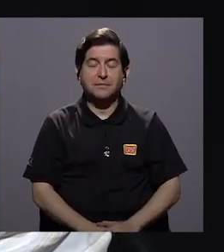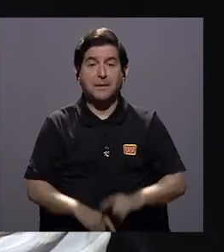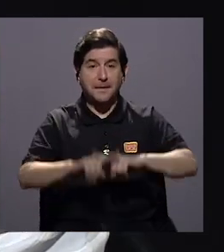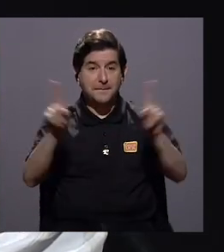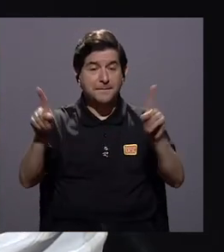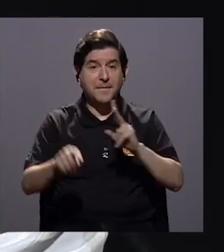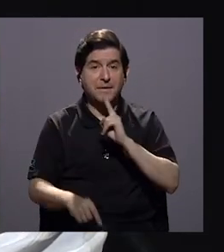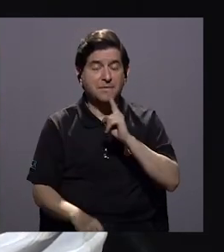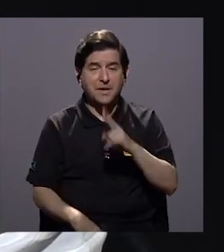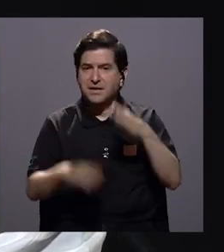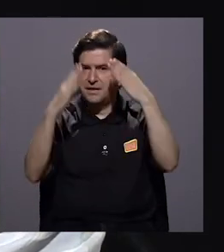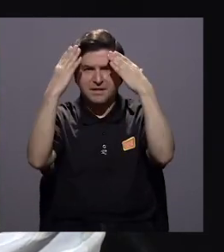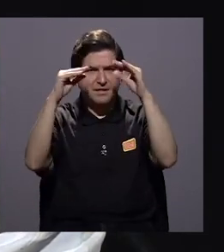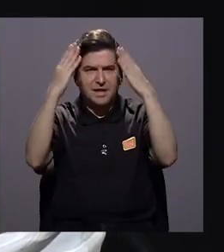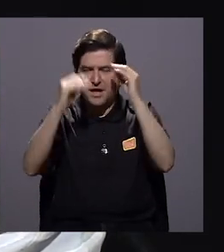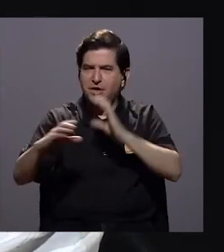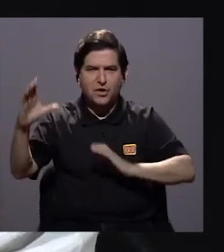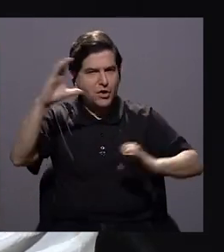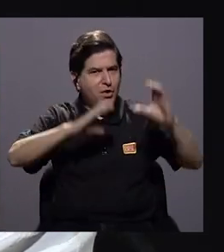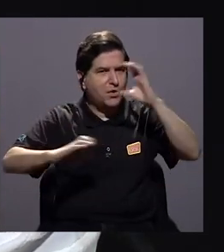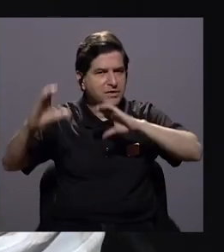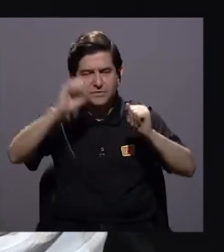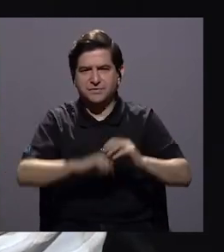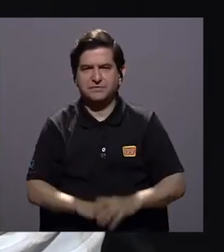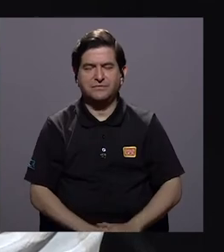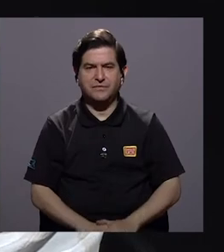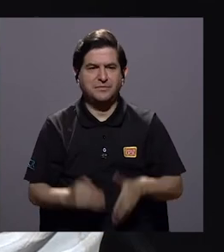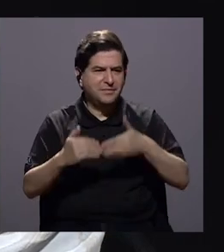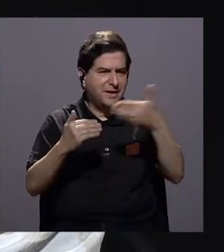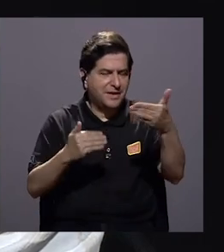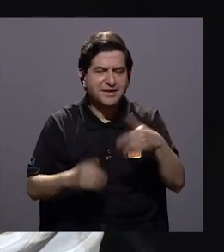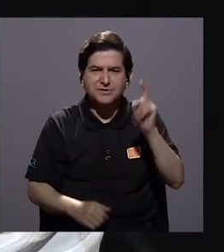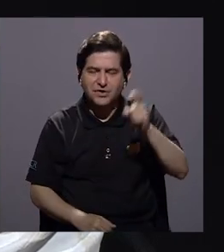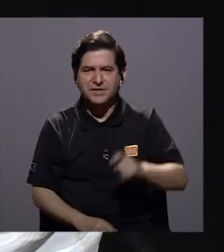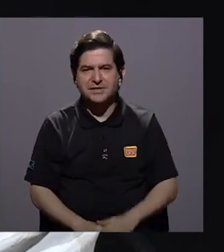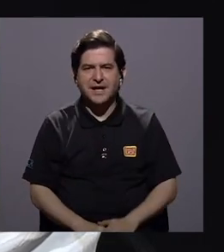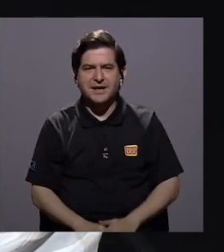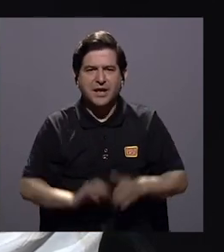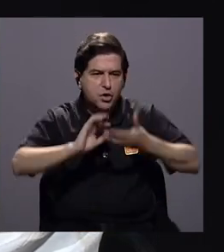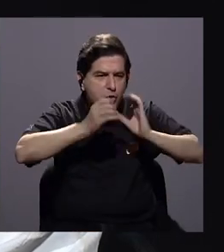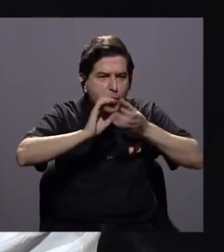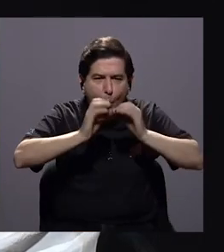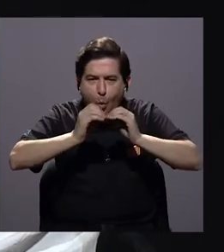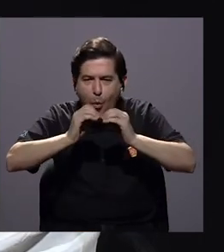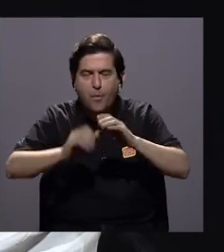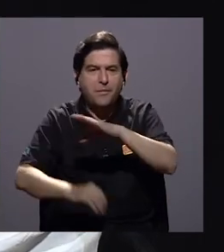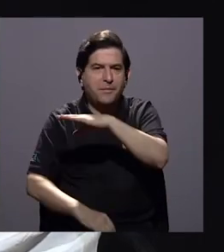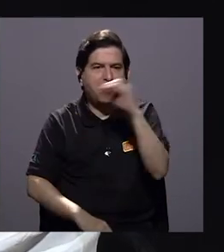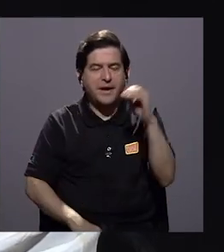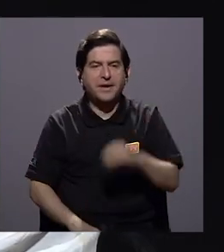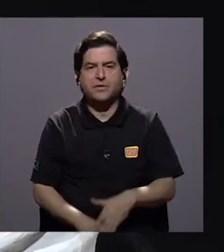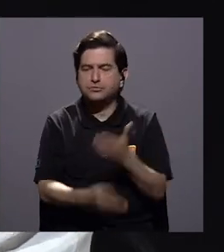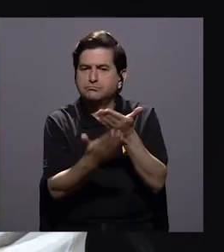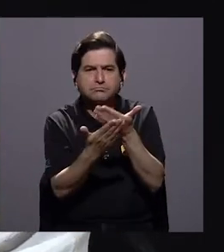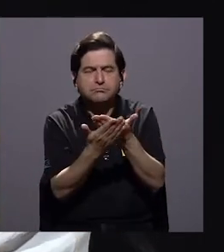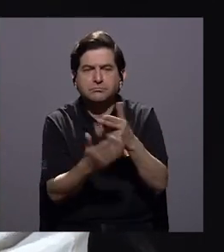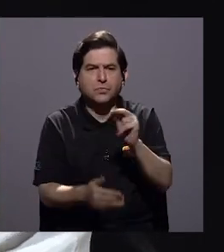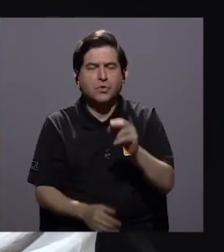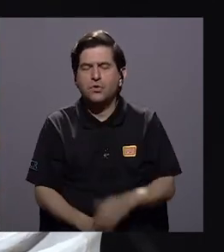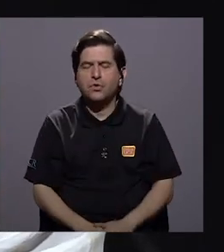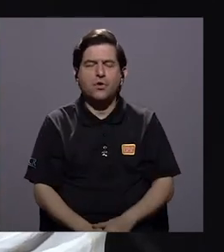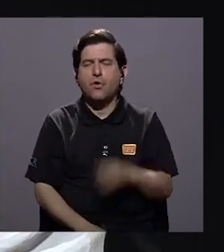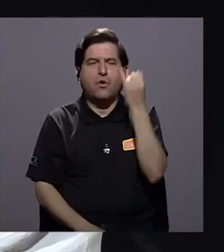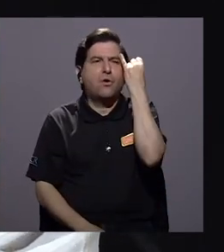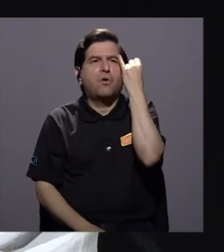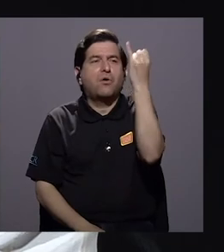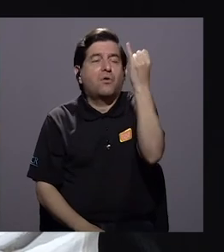¿Verdad? Pero en realidad no es un informe científico. Es que yo creo que las cosas hay que darlas con cifras y con evidencia y